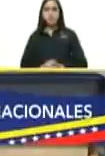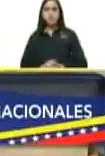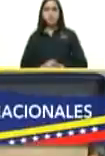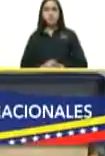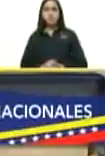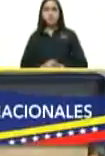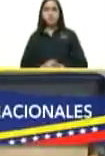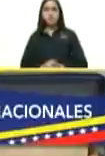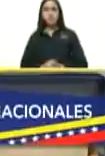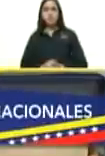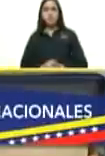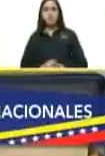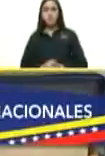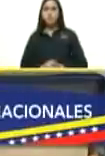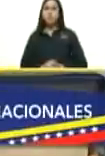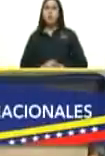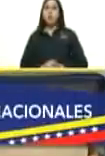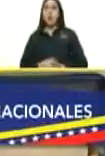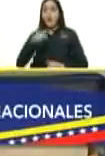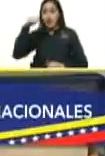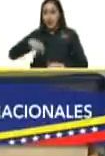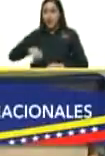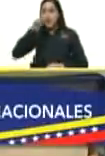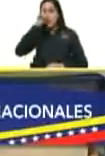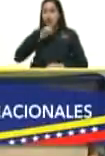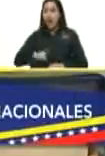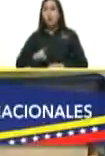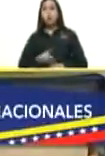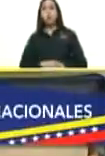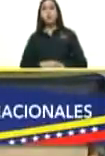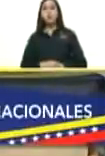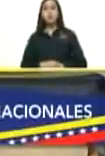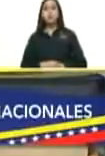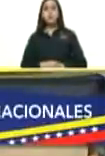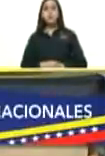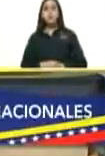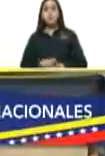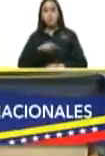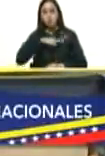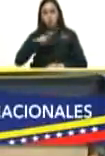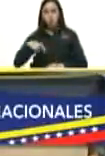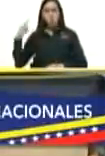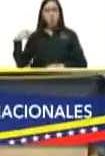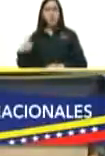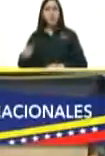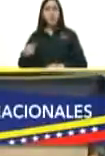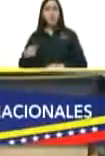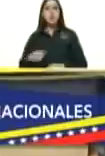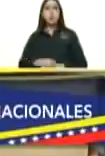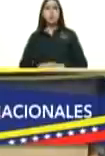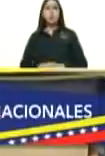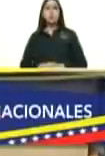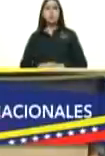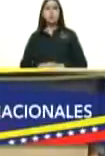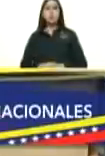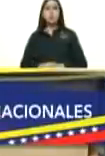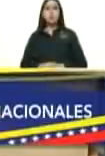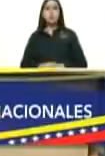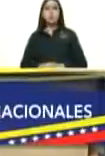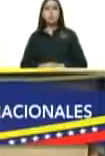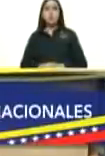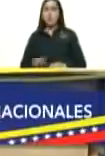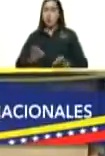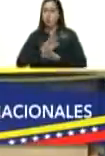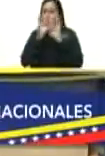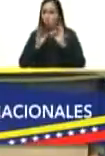quizás por ser año bicentenario hemos tenido un año de manera